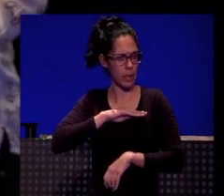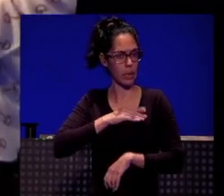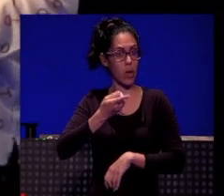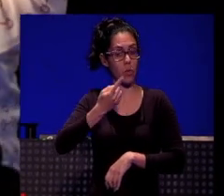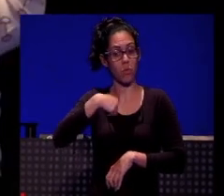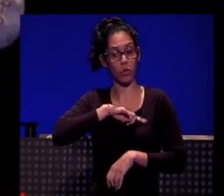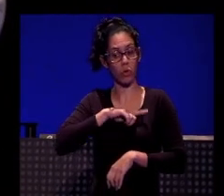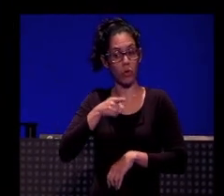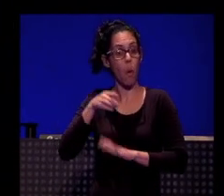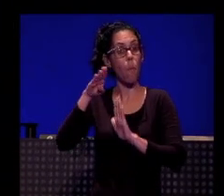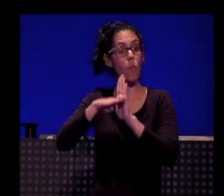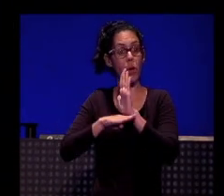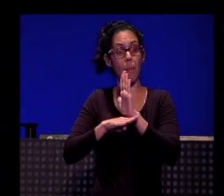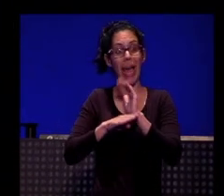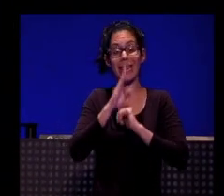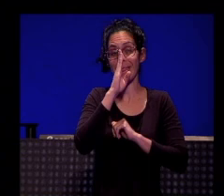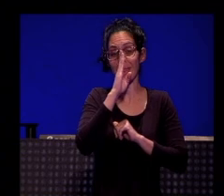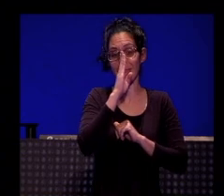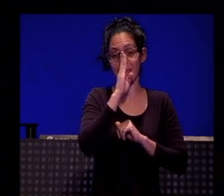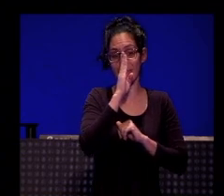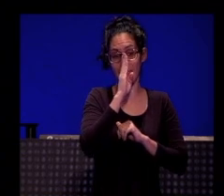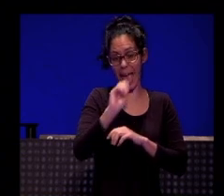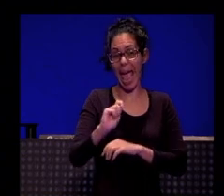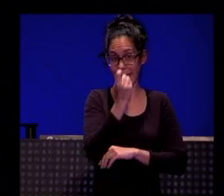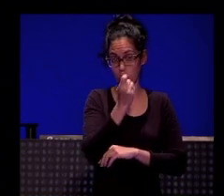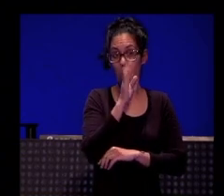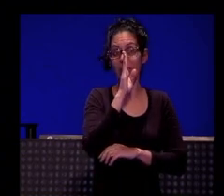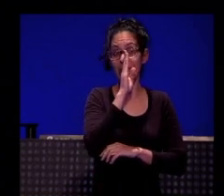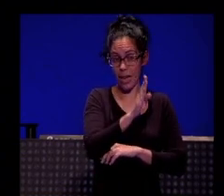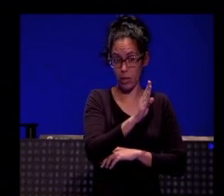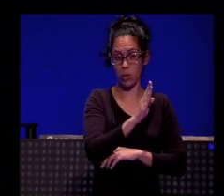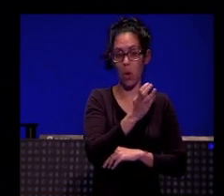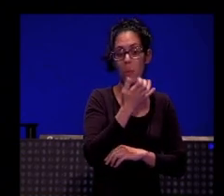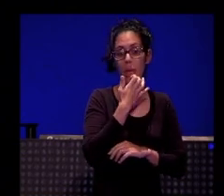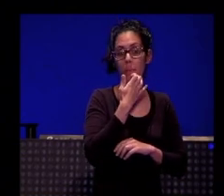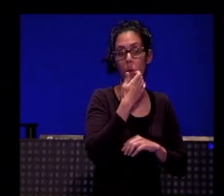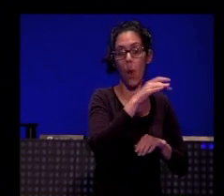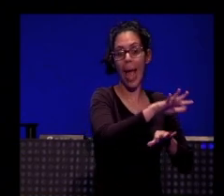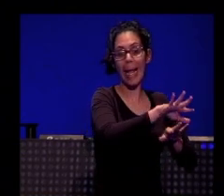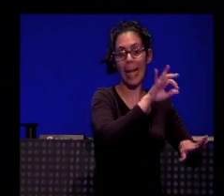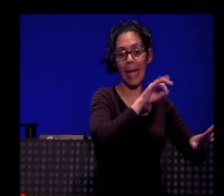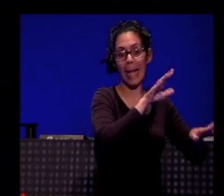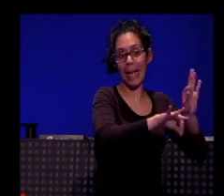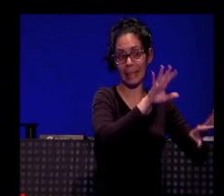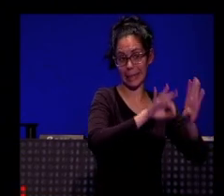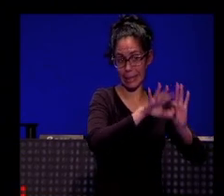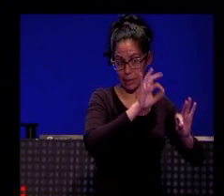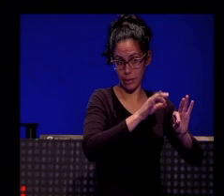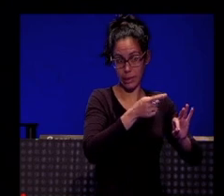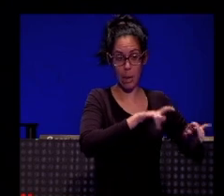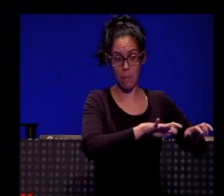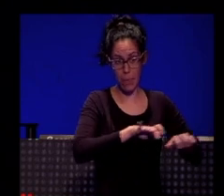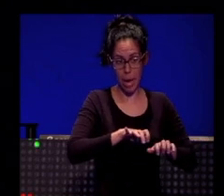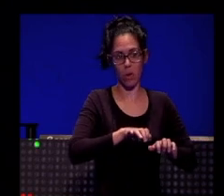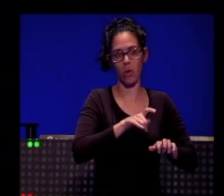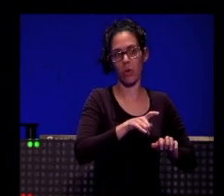el programa y es que emitimos en directo en Instagram los castings piano del programa. Siempre con la